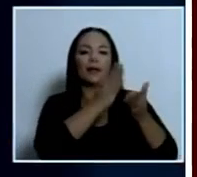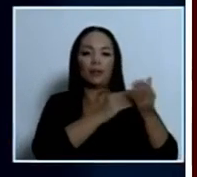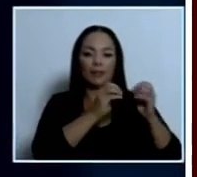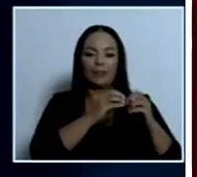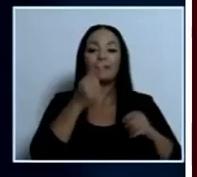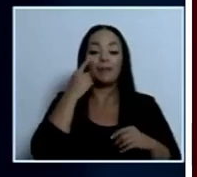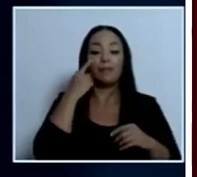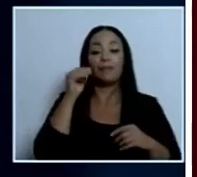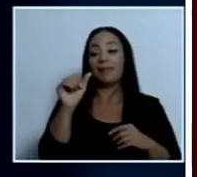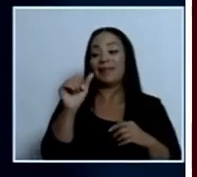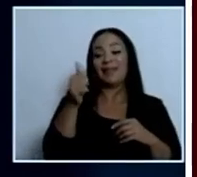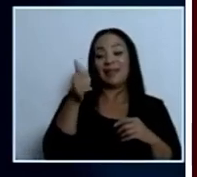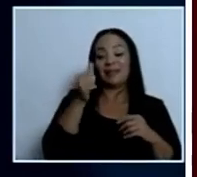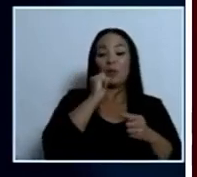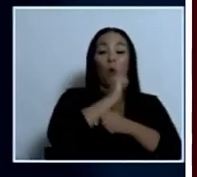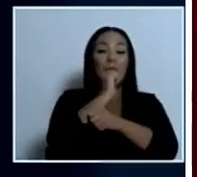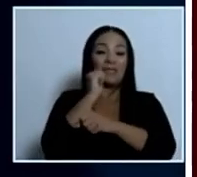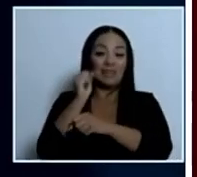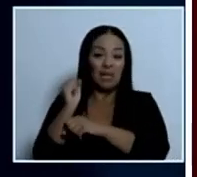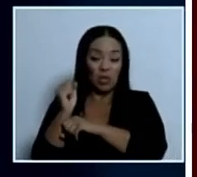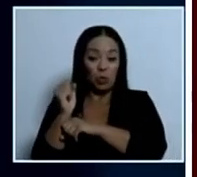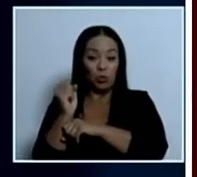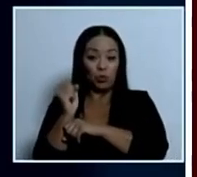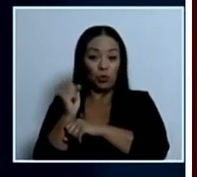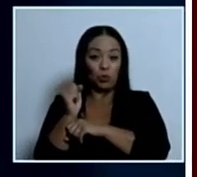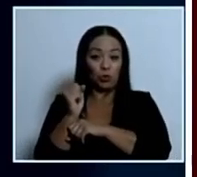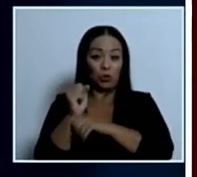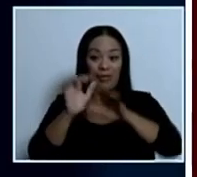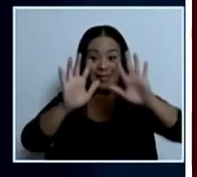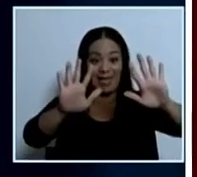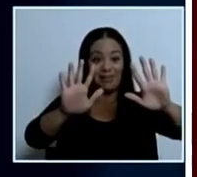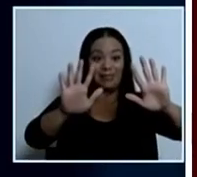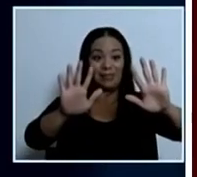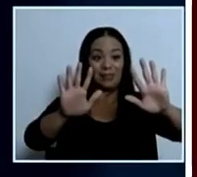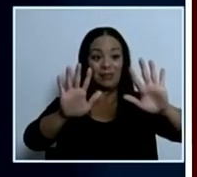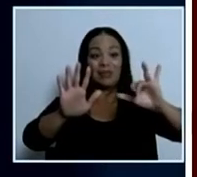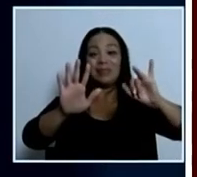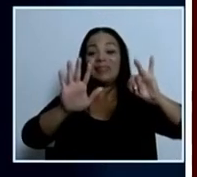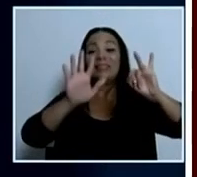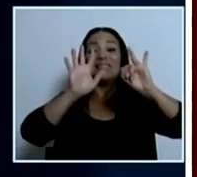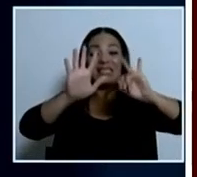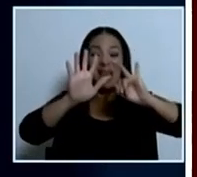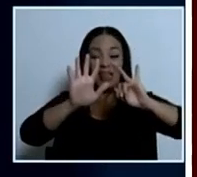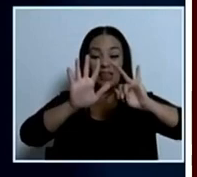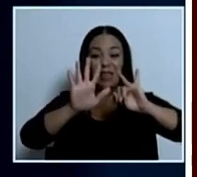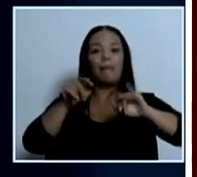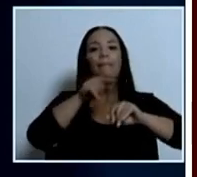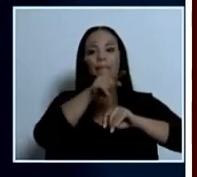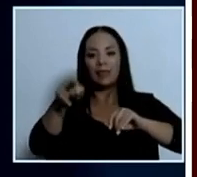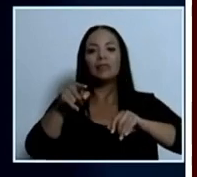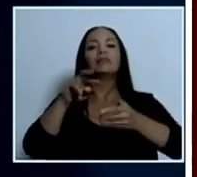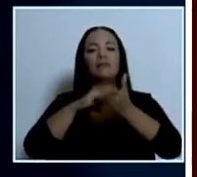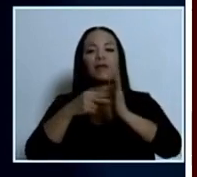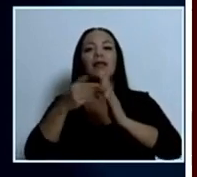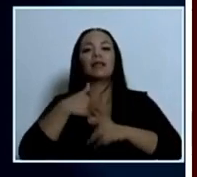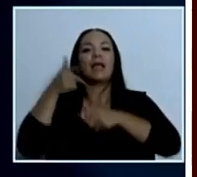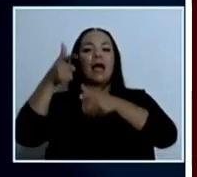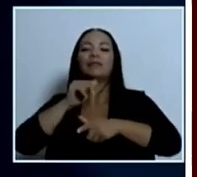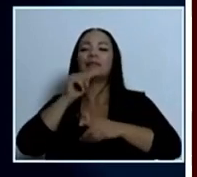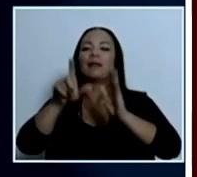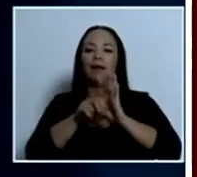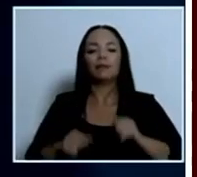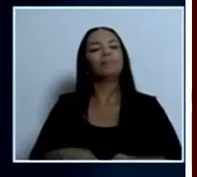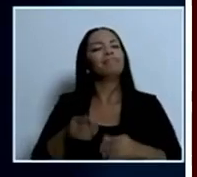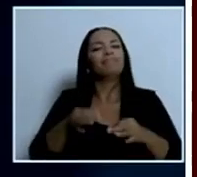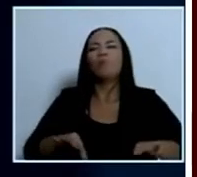homicidios siete se dan con arma de fuego entonces nosotros estamos muy preocupados por esta situación y hay que buscar una reforma a la ley de